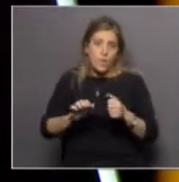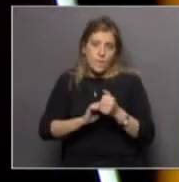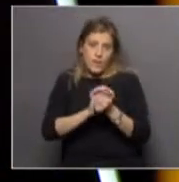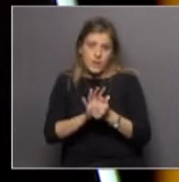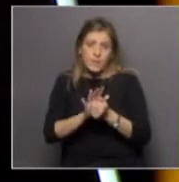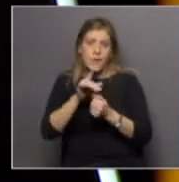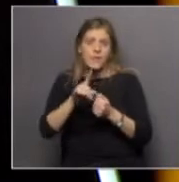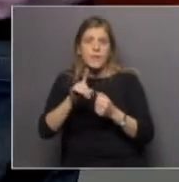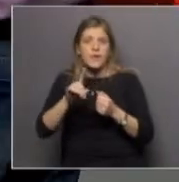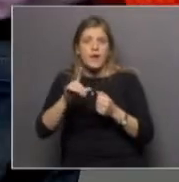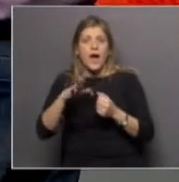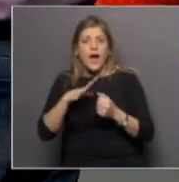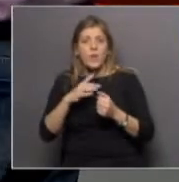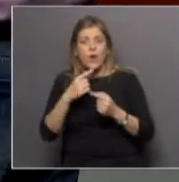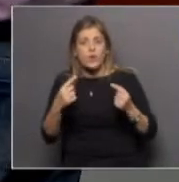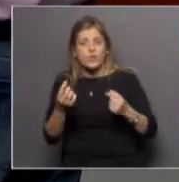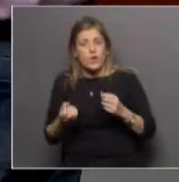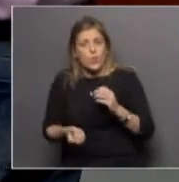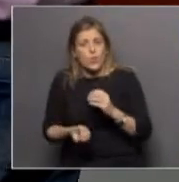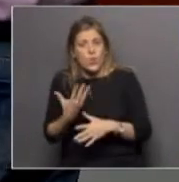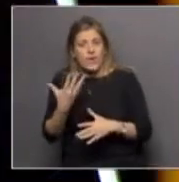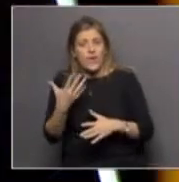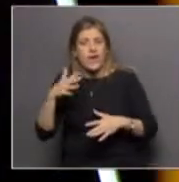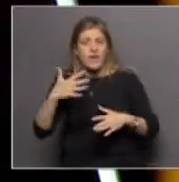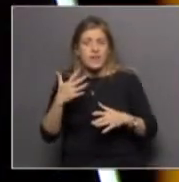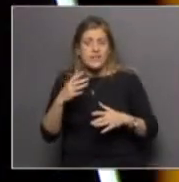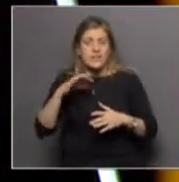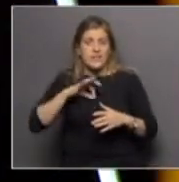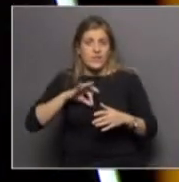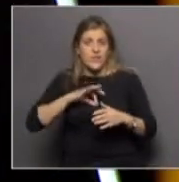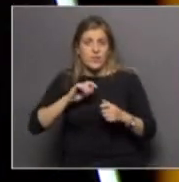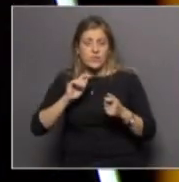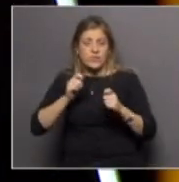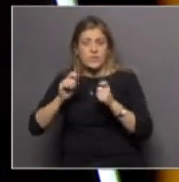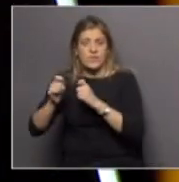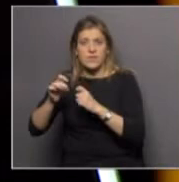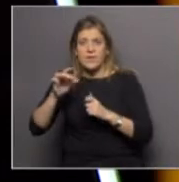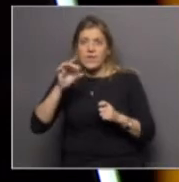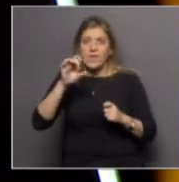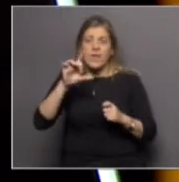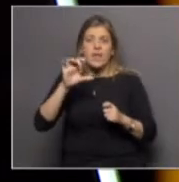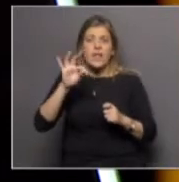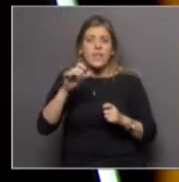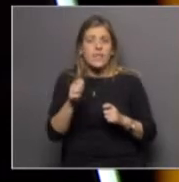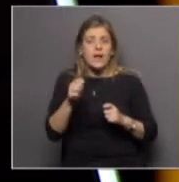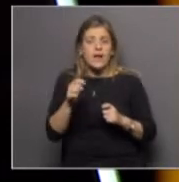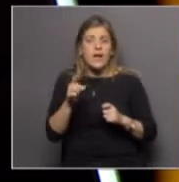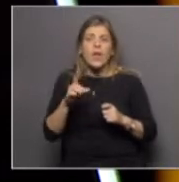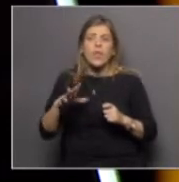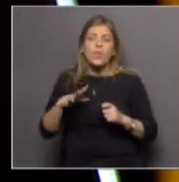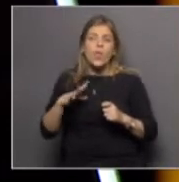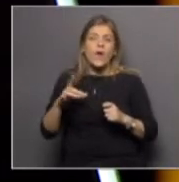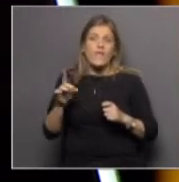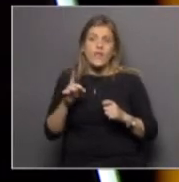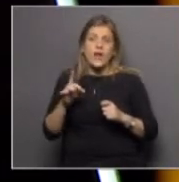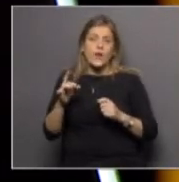un nuevo invitado indeseado que tiene que ver con esta variante delta que si bien todavía aparentemente no ha llegado a